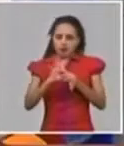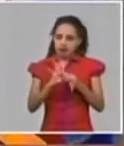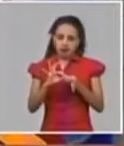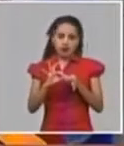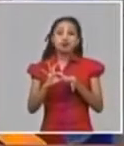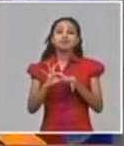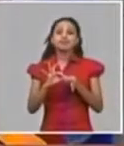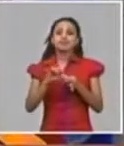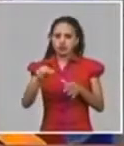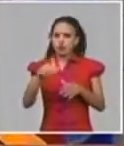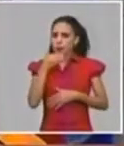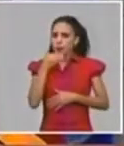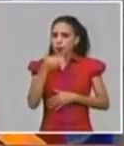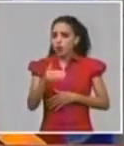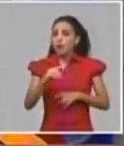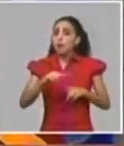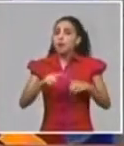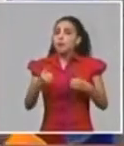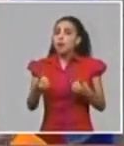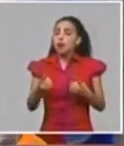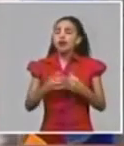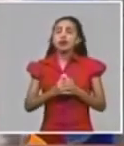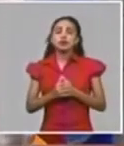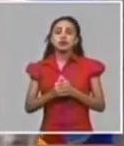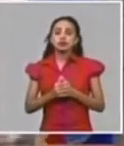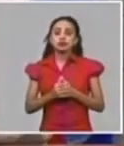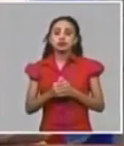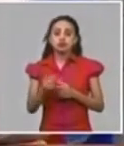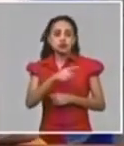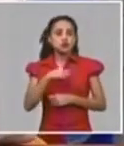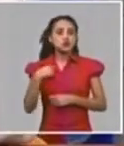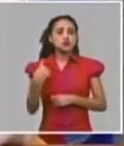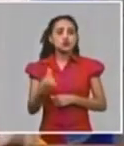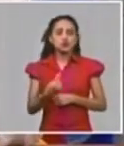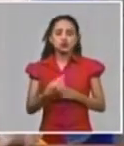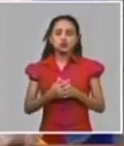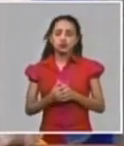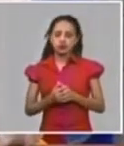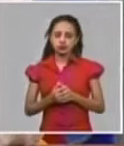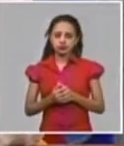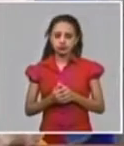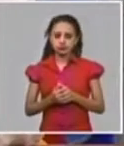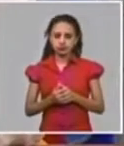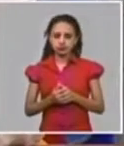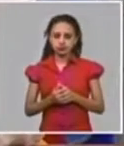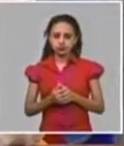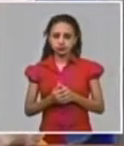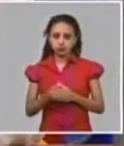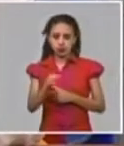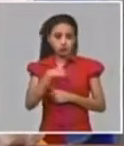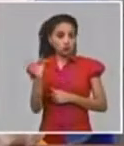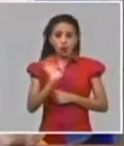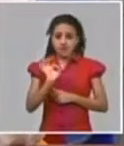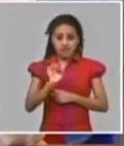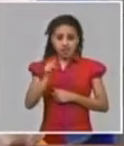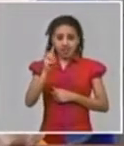ha sido favorable en el sentido de aún cuando nosotros no hemos hecho el despliegue de la tercera fase en el país para las camas